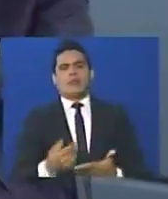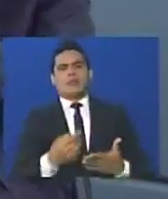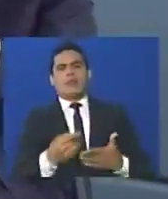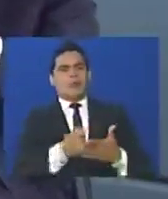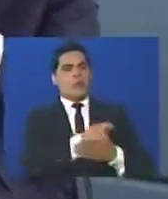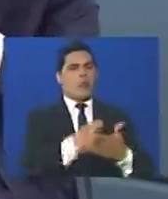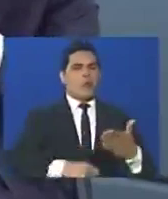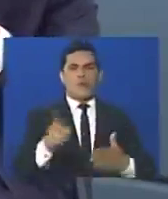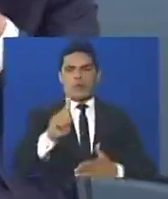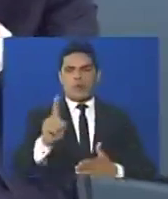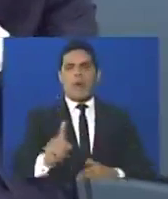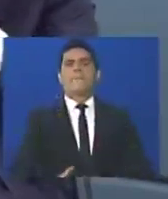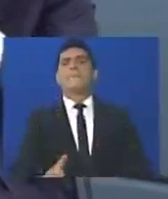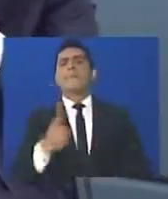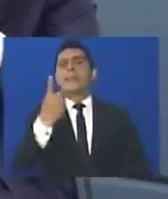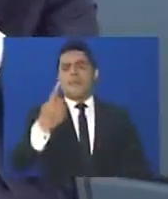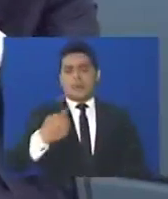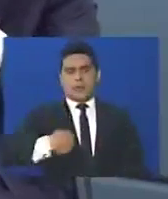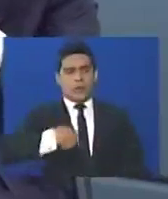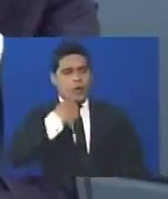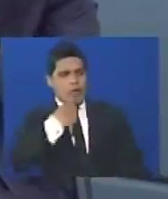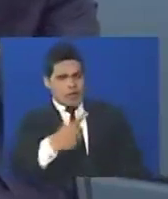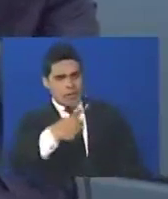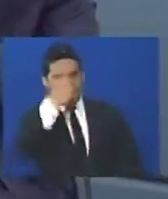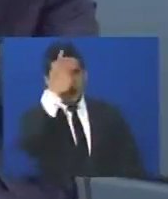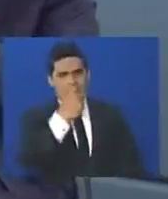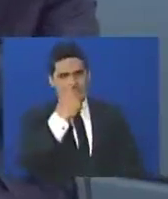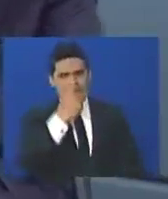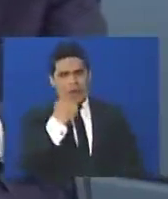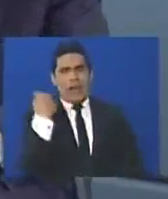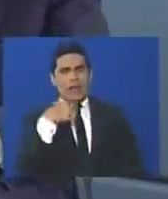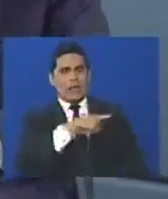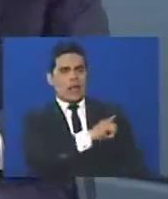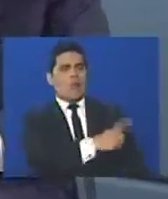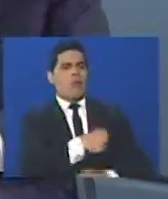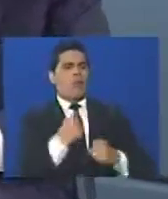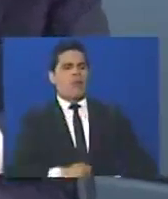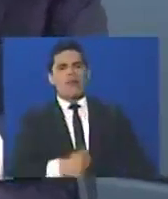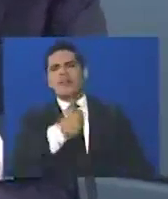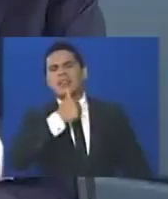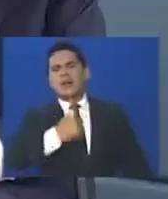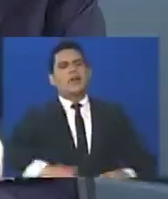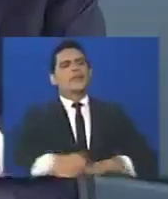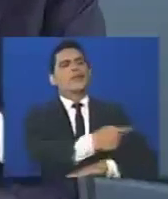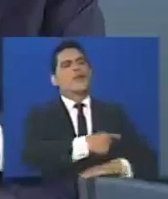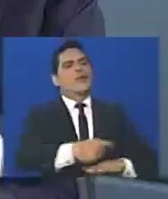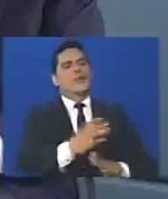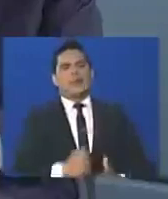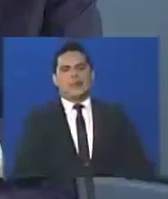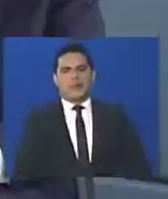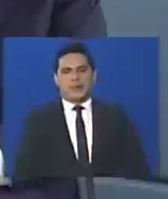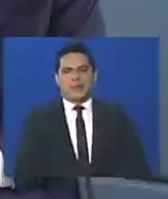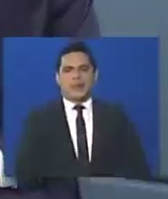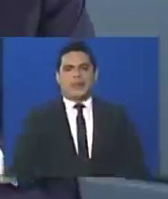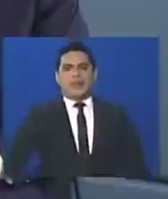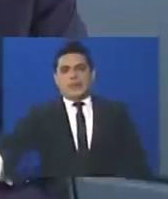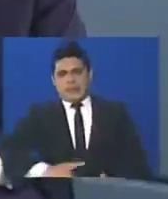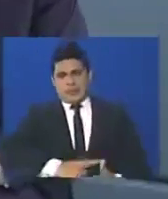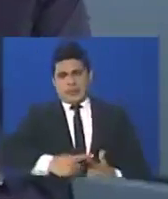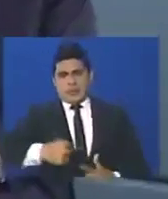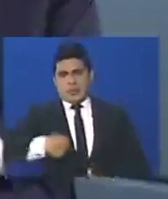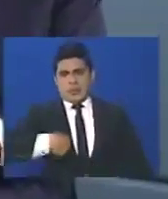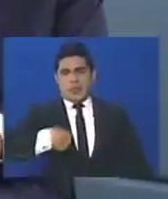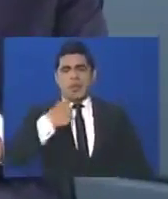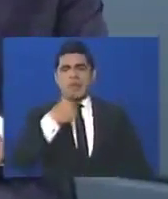a quien primero se le pide seriedad, desde mi punto de vista, es a quien tiene el poder. Porque la palabra excesiva, si yo me excedo hoy,